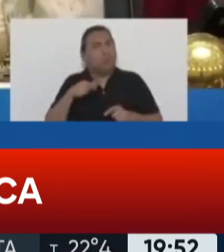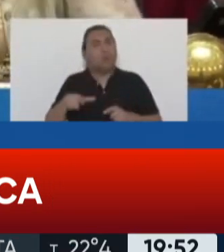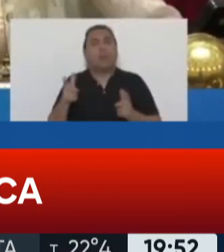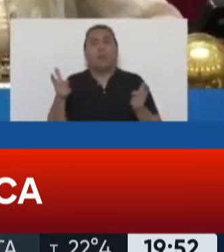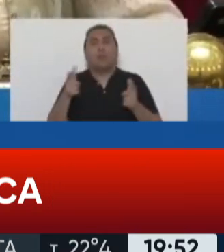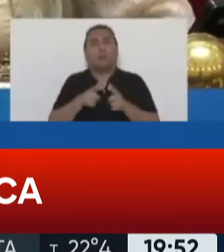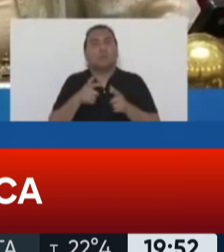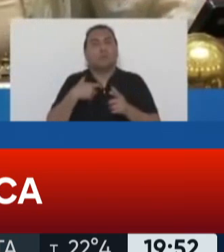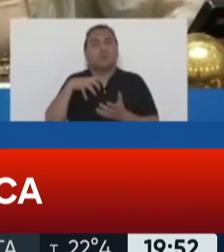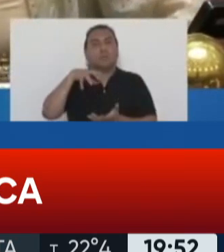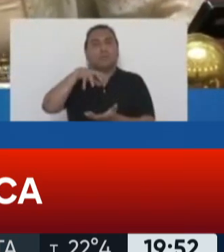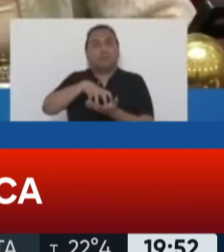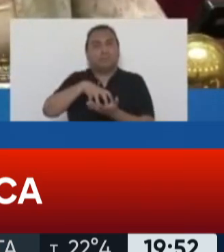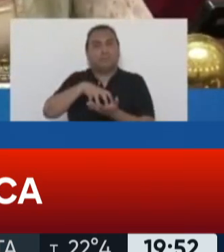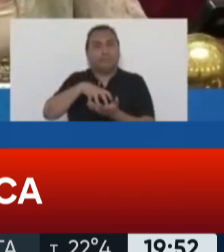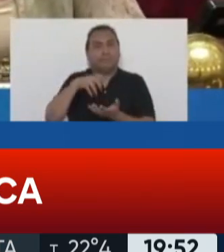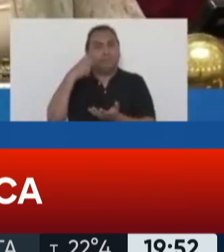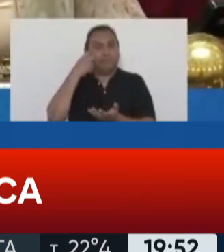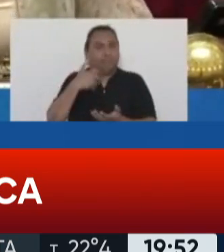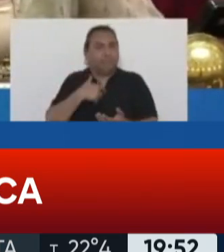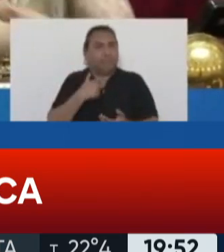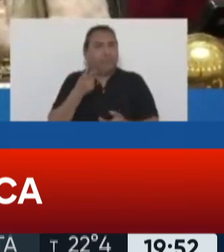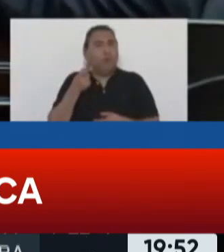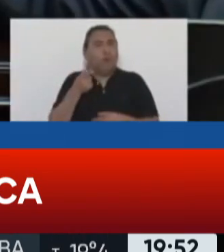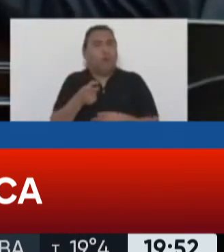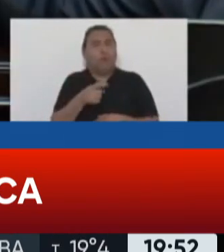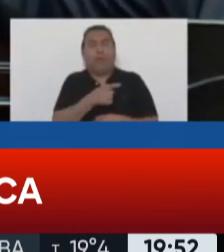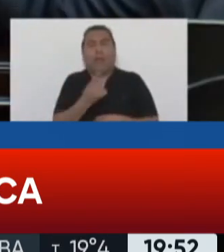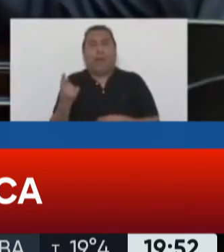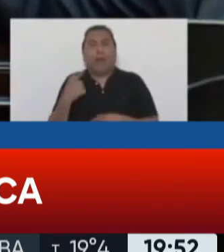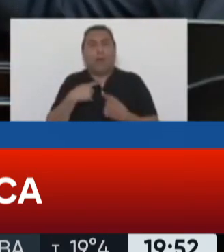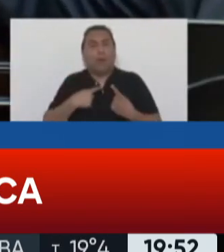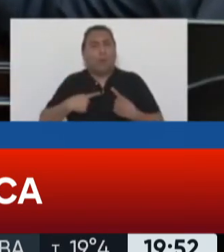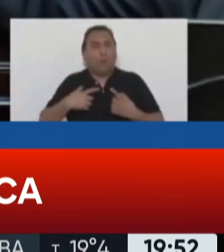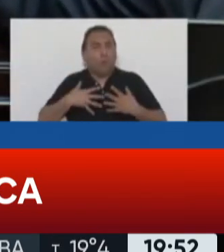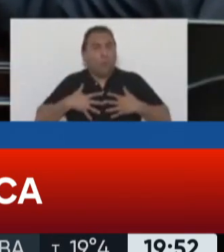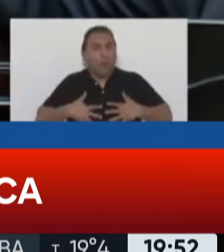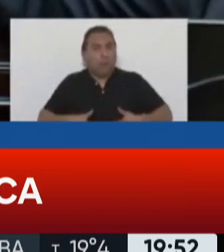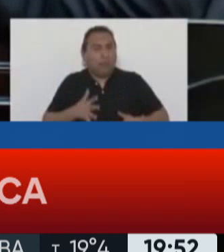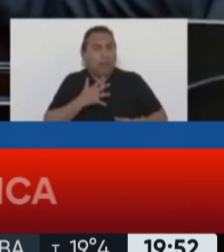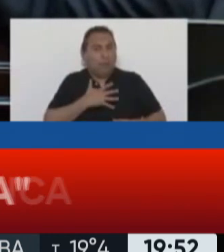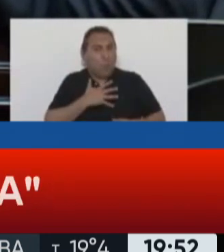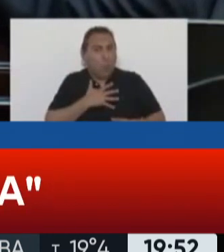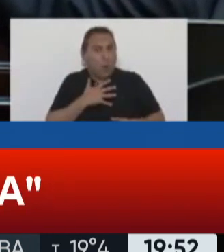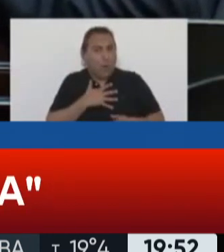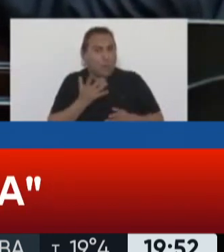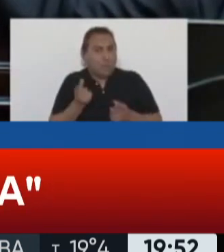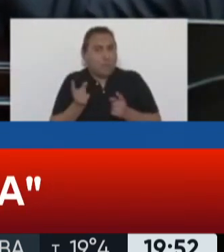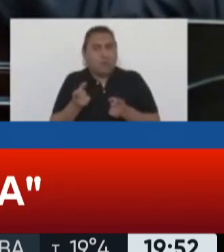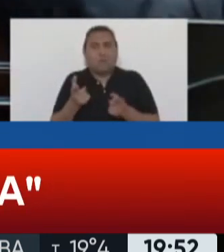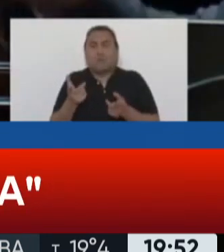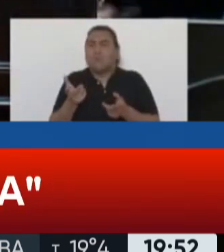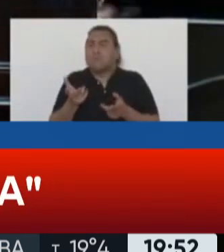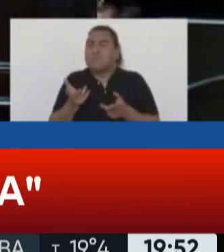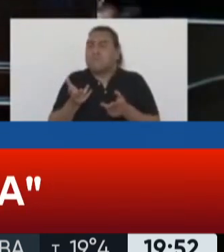honra ser parte, vengo a hacer algo que va en contra de cada fibra de mi cuerpo. Nada de lo que soy me indica que este